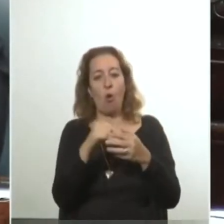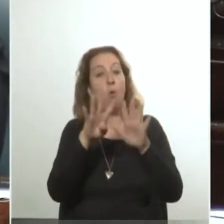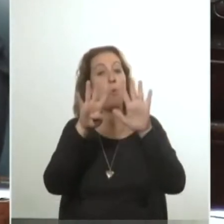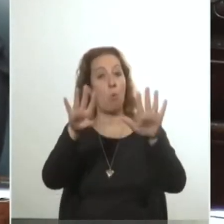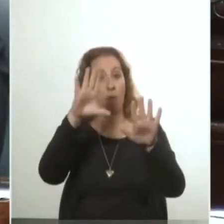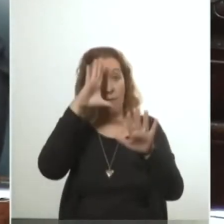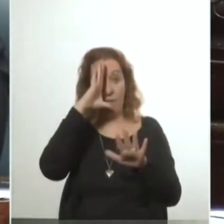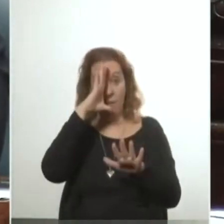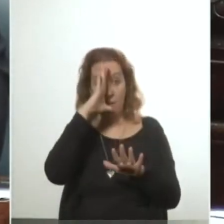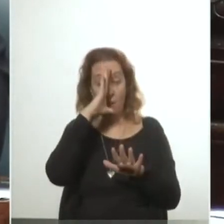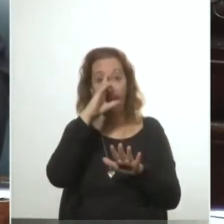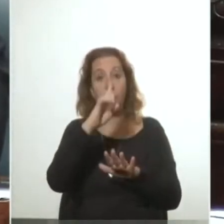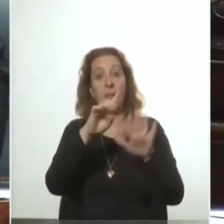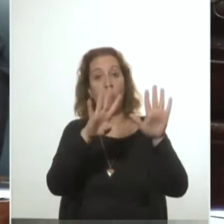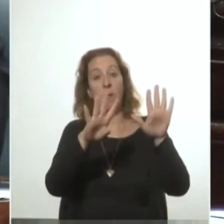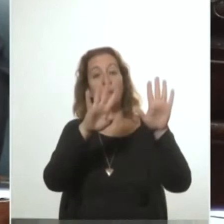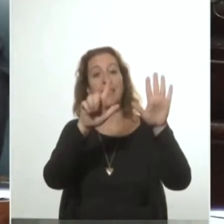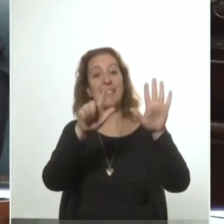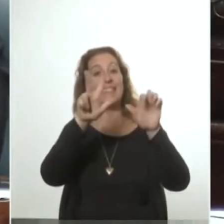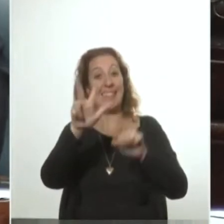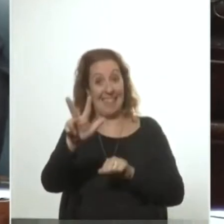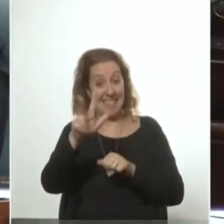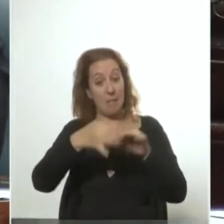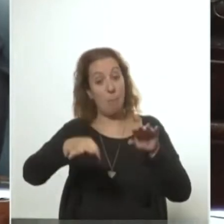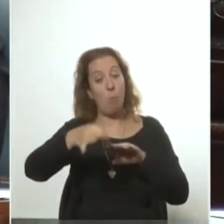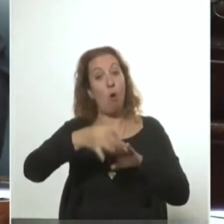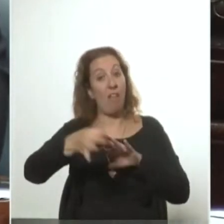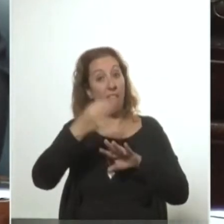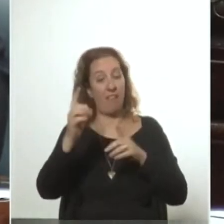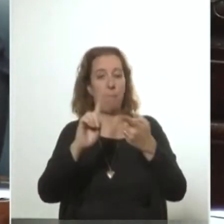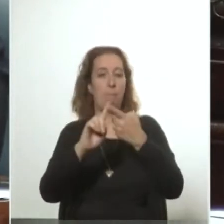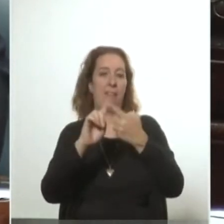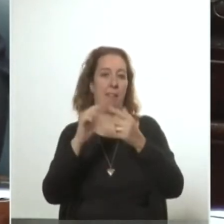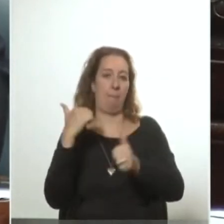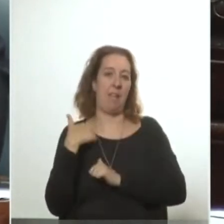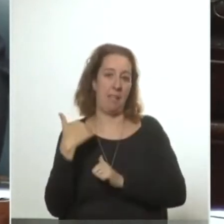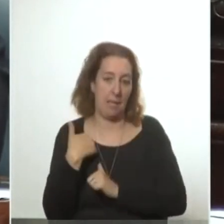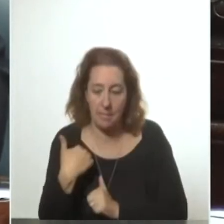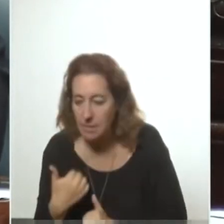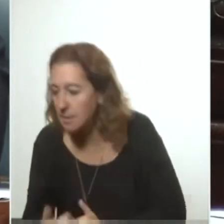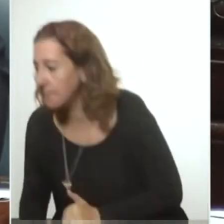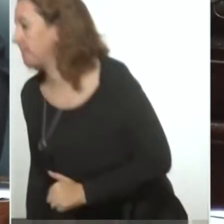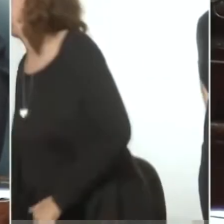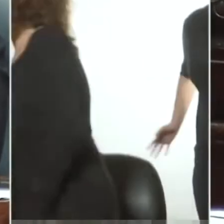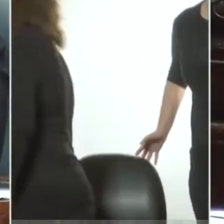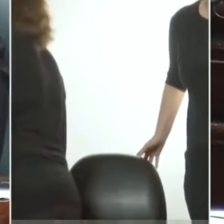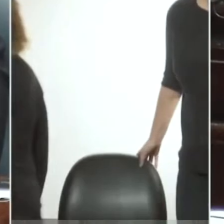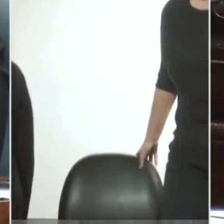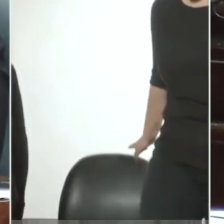febrero del 73 Bordaberri pacta con los militares y ahí muchos cometimos errores.